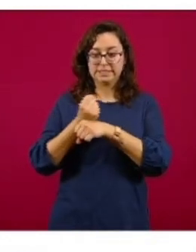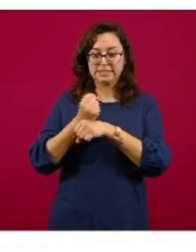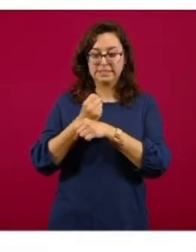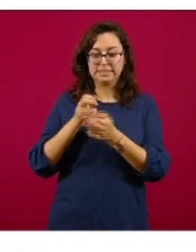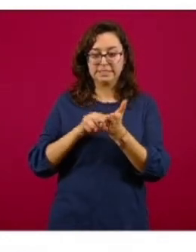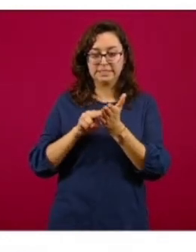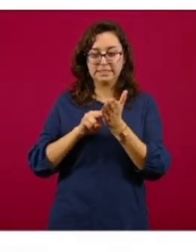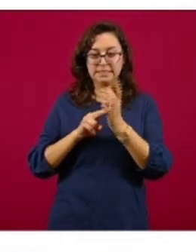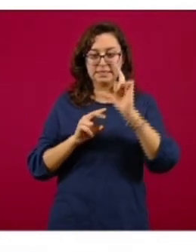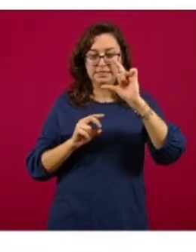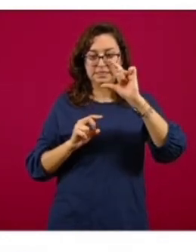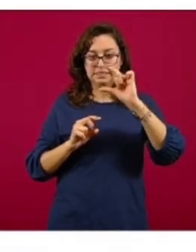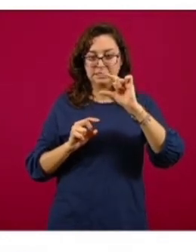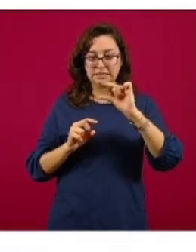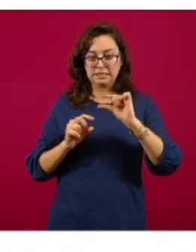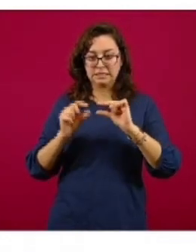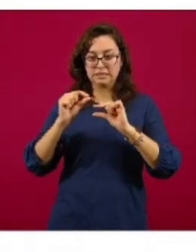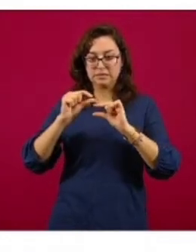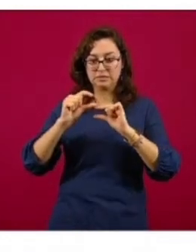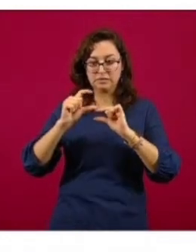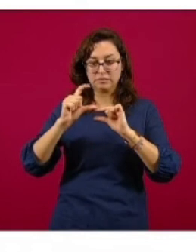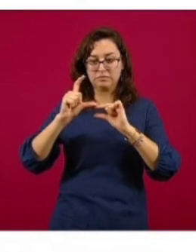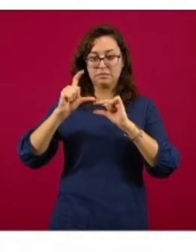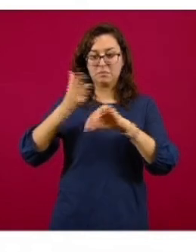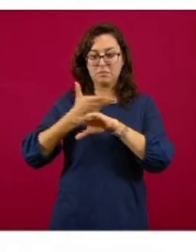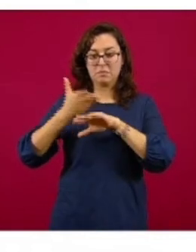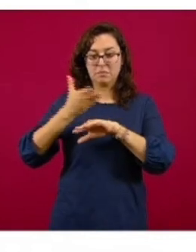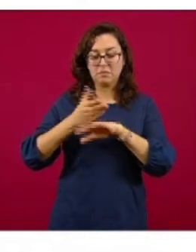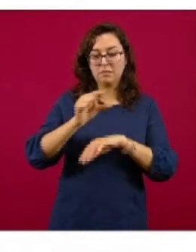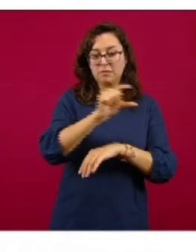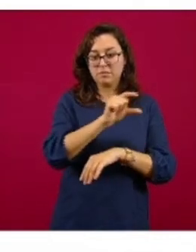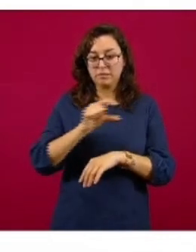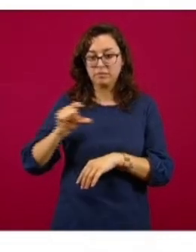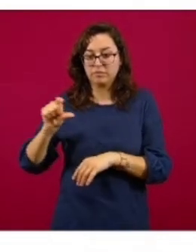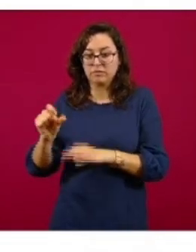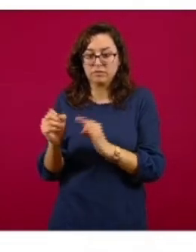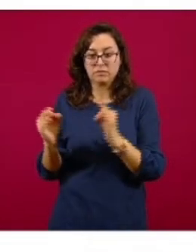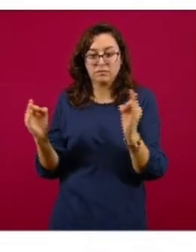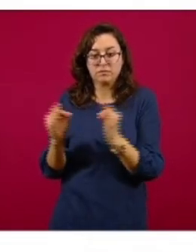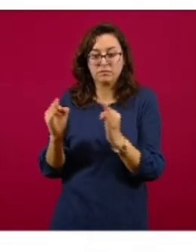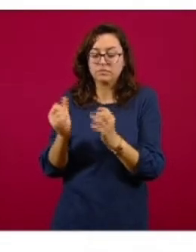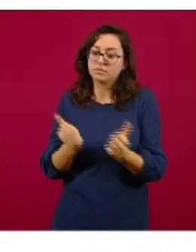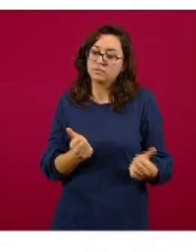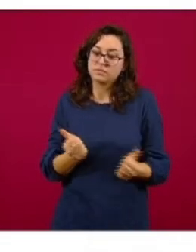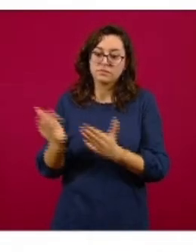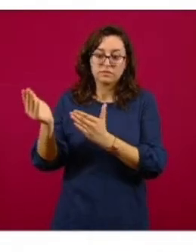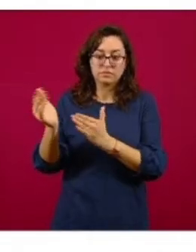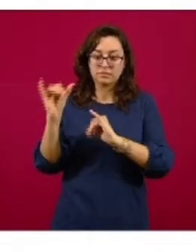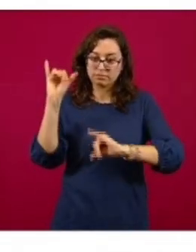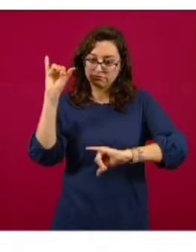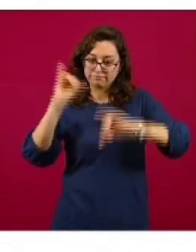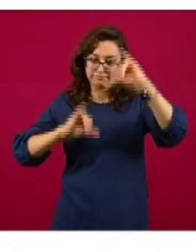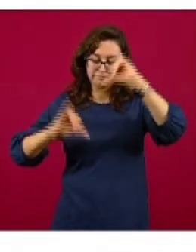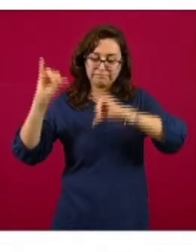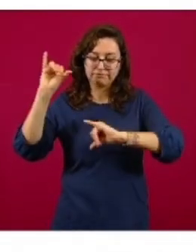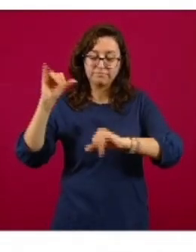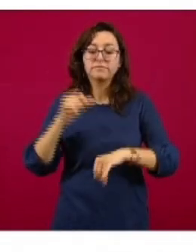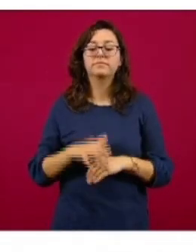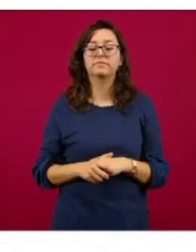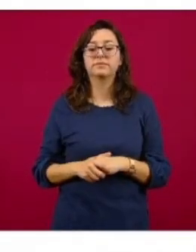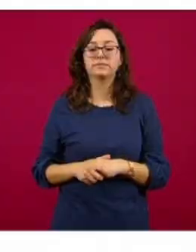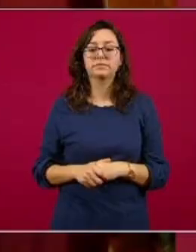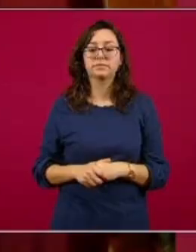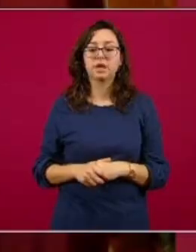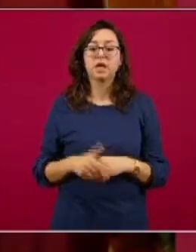Se congela el suero en un tanque de nitrógeno y se entrega al laboratorio. Y aquí quiero agradecer mucho